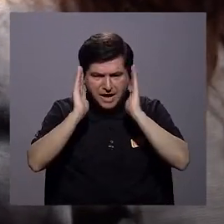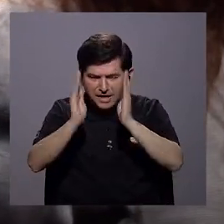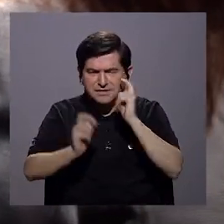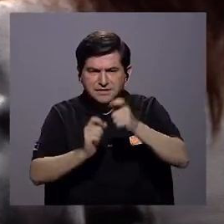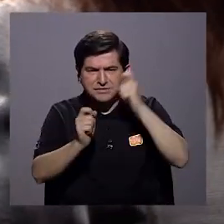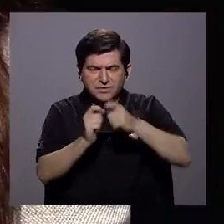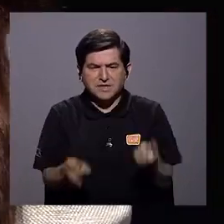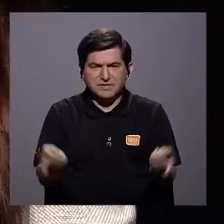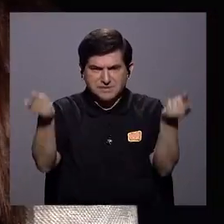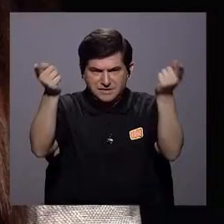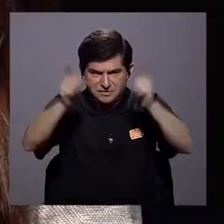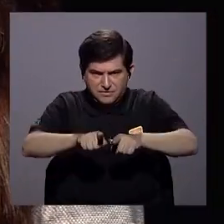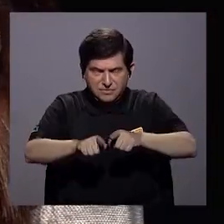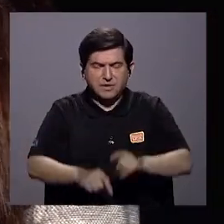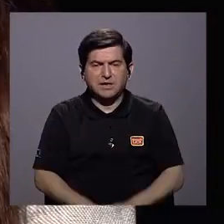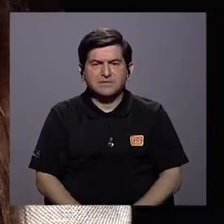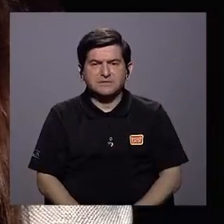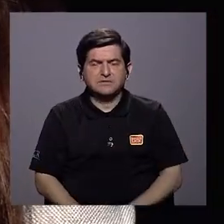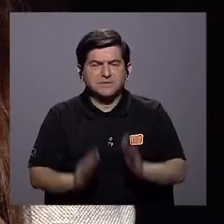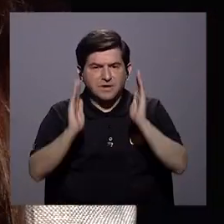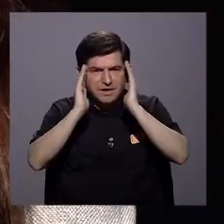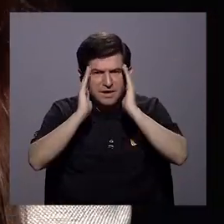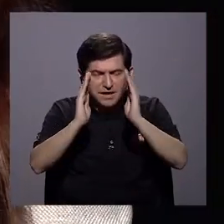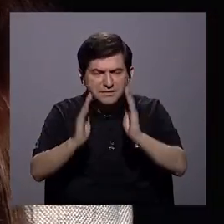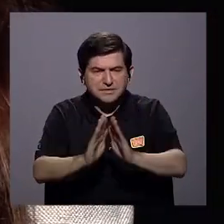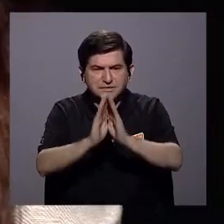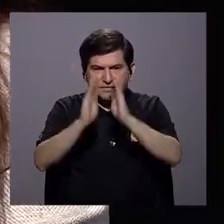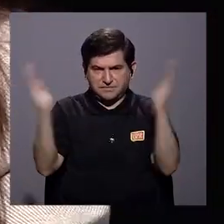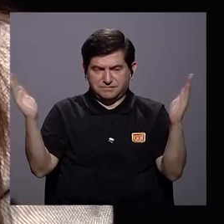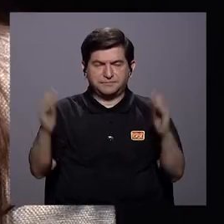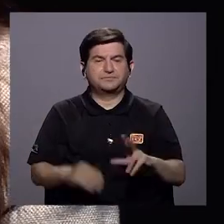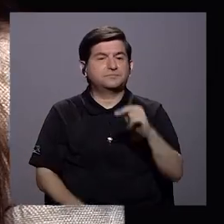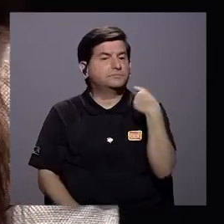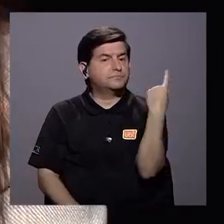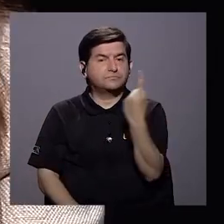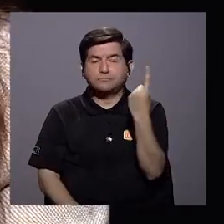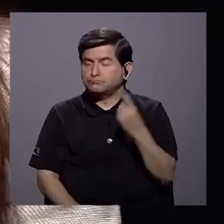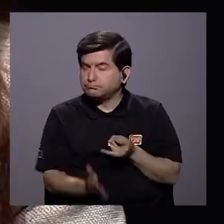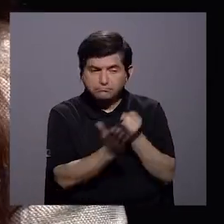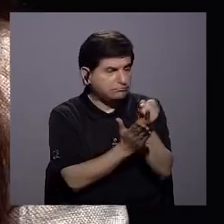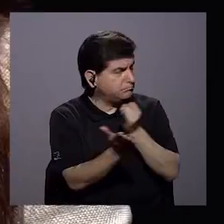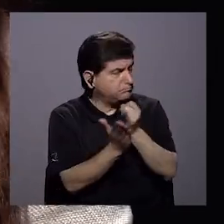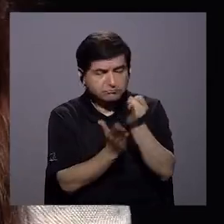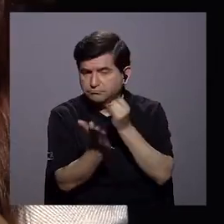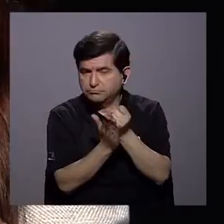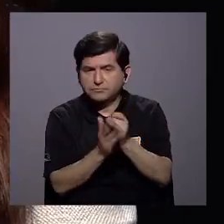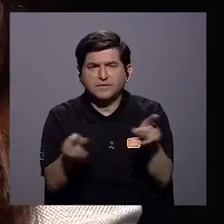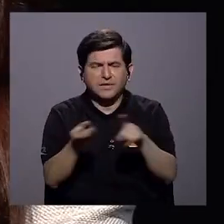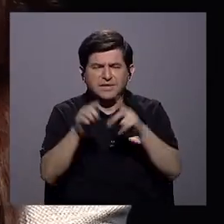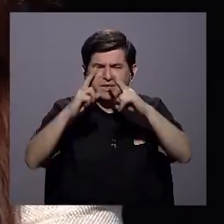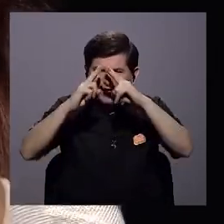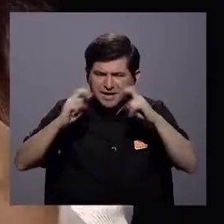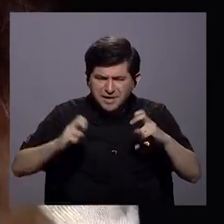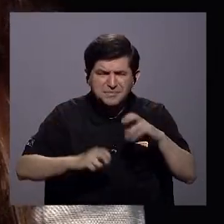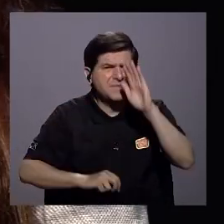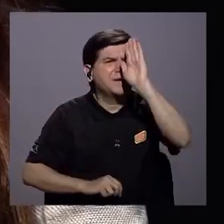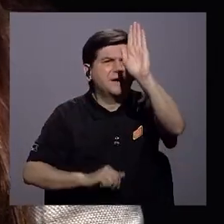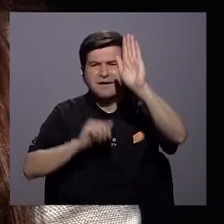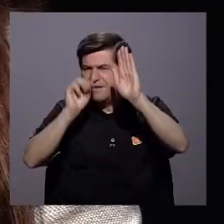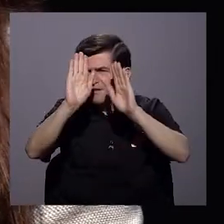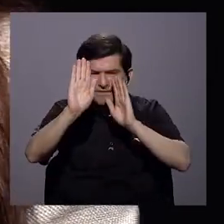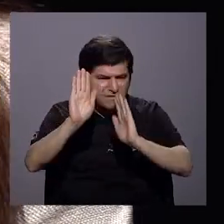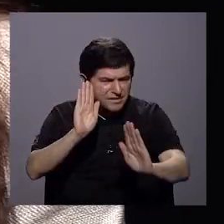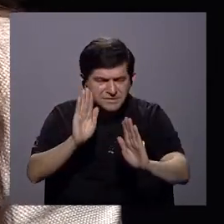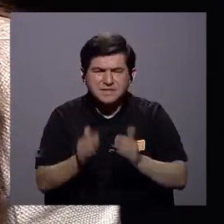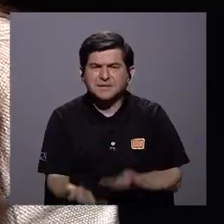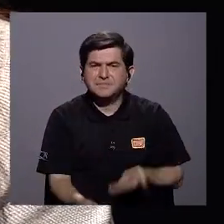casos especiales estamos haciendo además abordajes más amplios que no pasan solamente por la inspección. Pasa por revisar los esquemas que